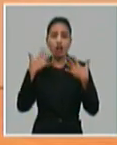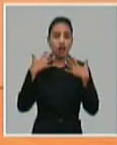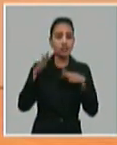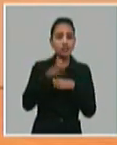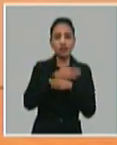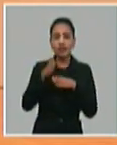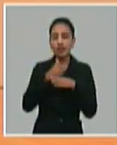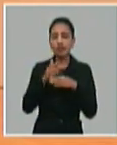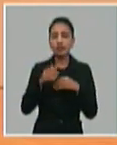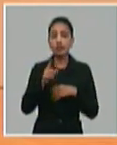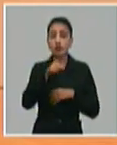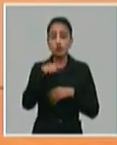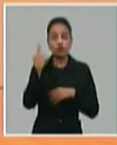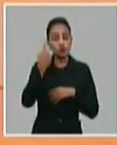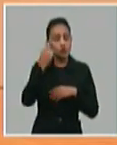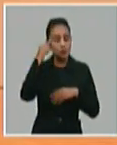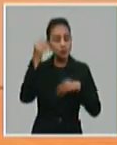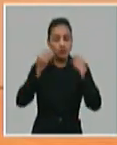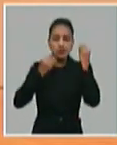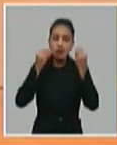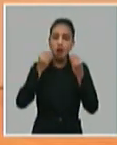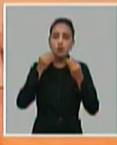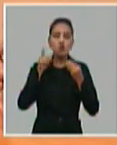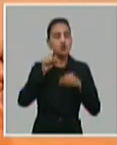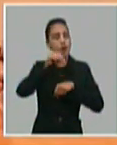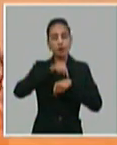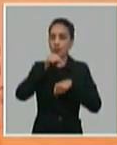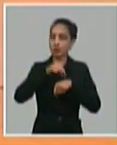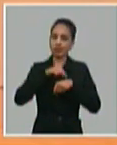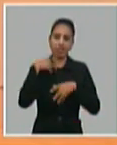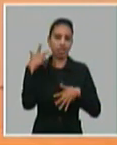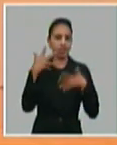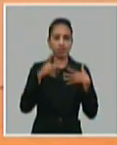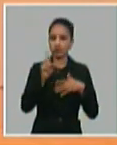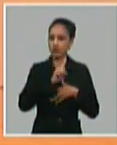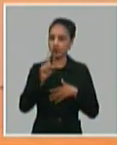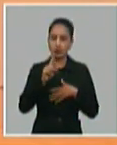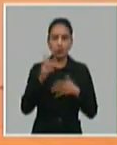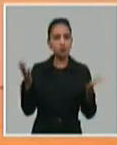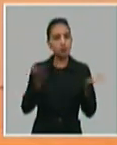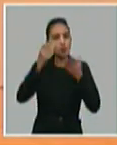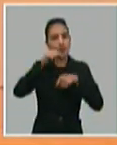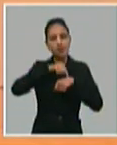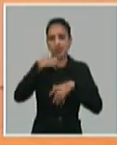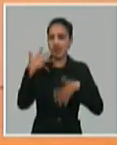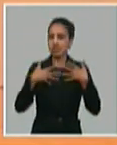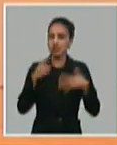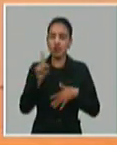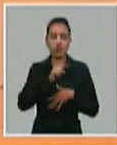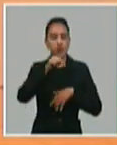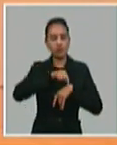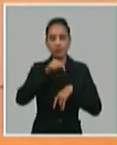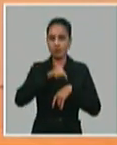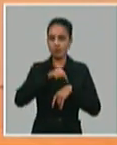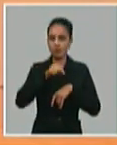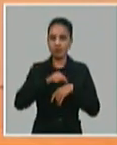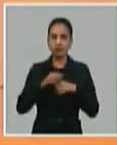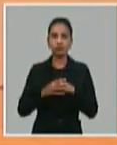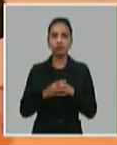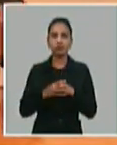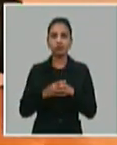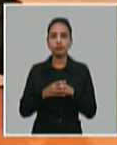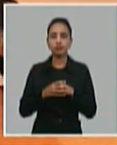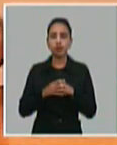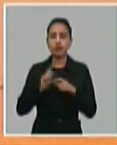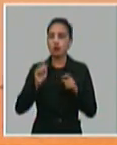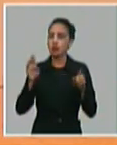de... y nosotros consideramos que no es el momento de promover ese tipo de actividades y que las